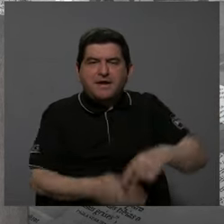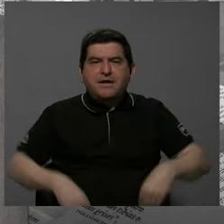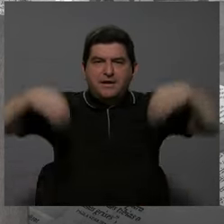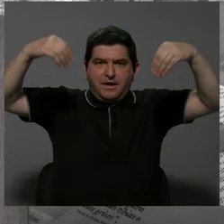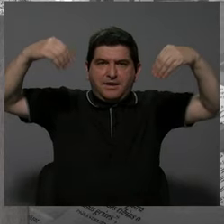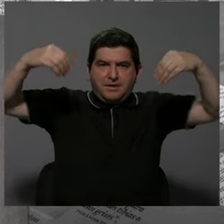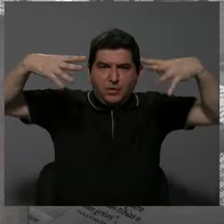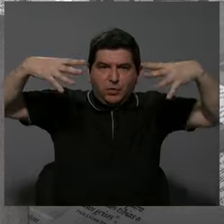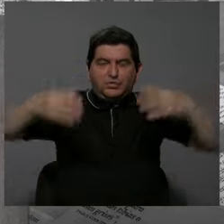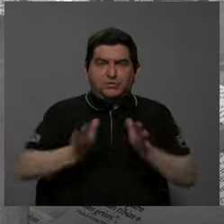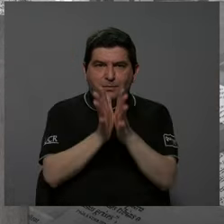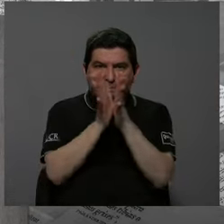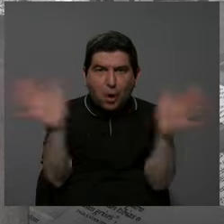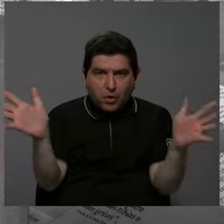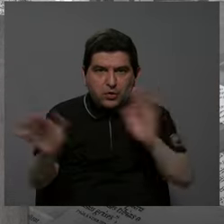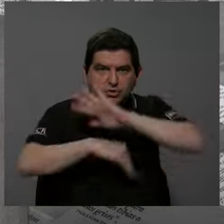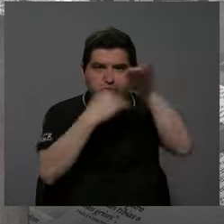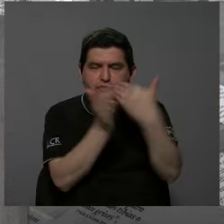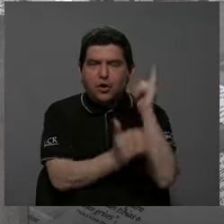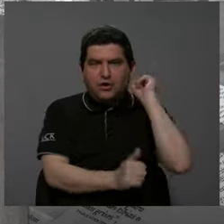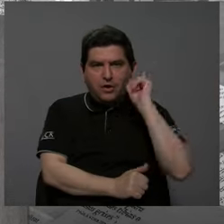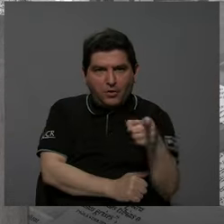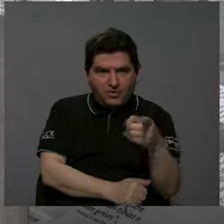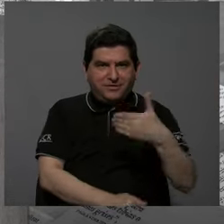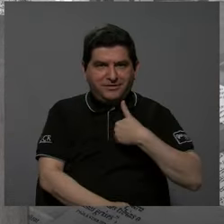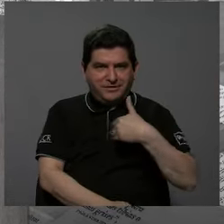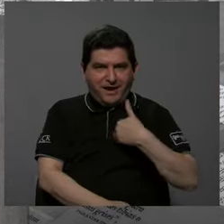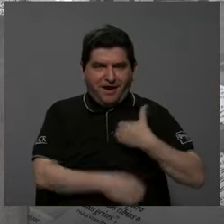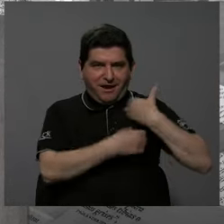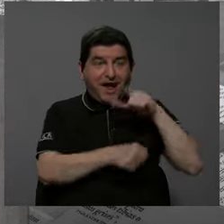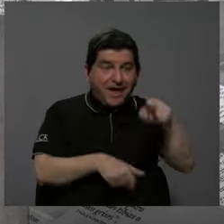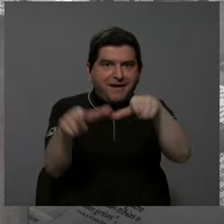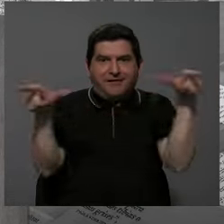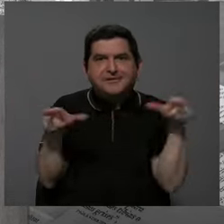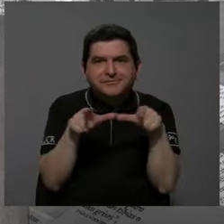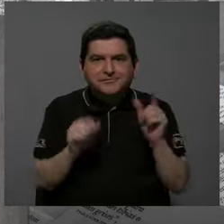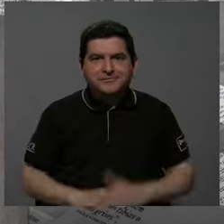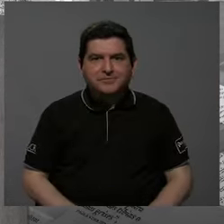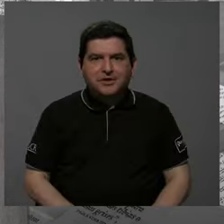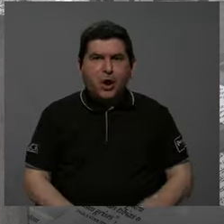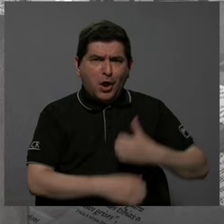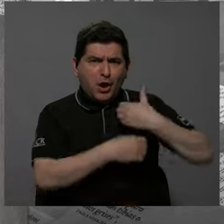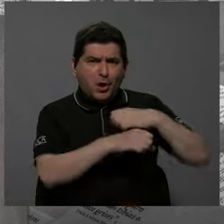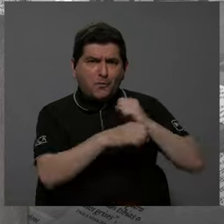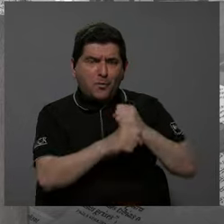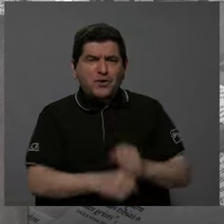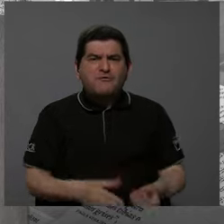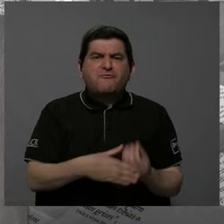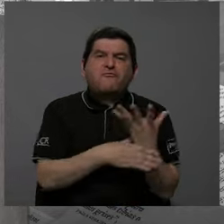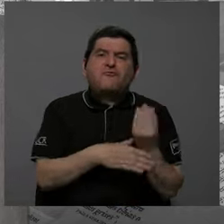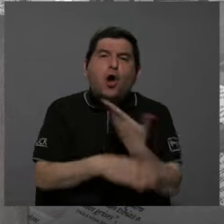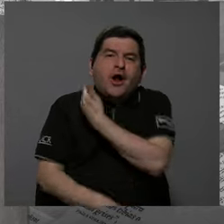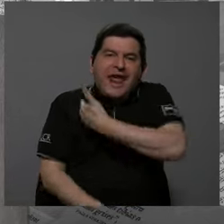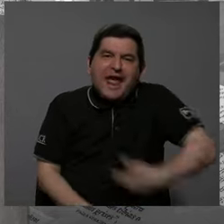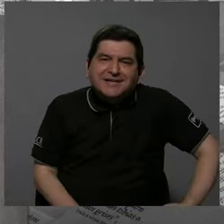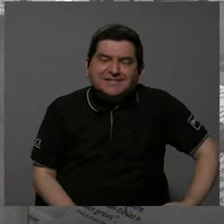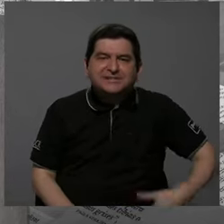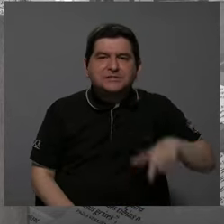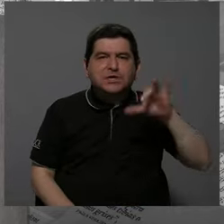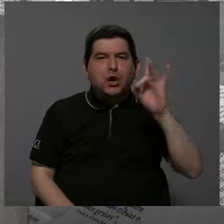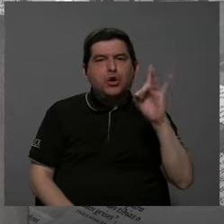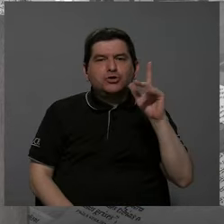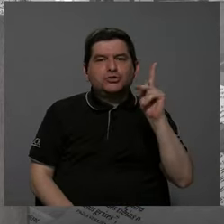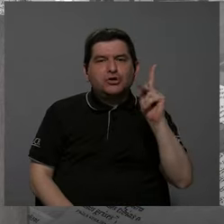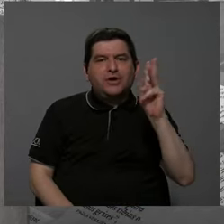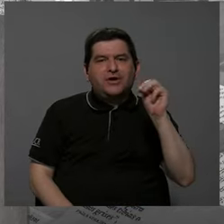iluminación pública, en fin, todas las obligaciones de la municipalidad es en ese territorio. La municipalidad de Flores tiene una obligación de 8